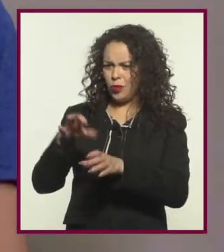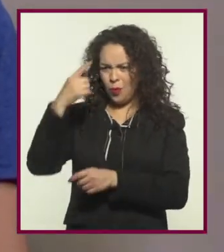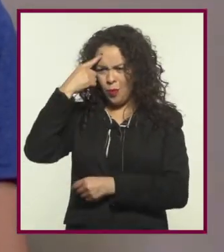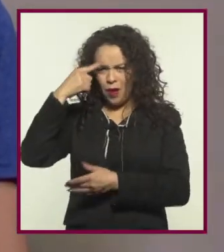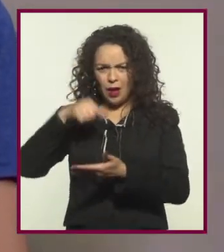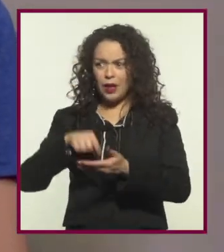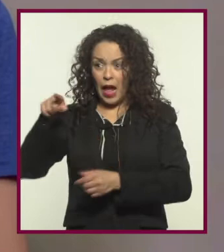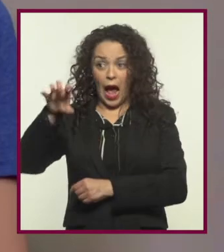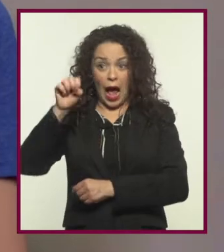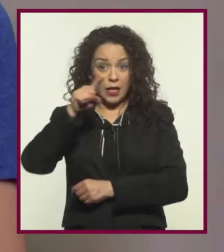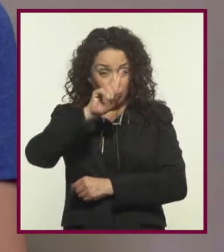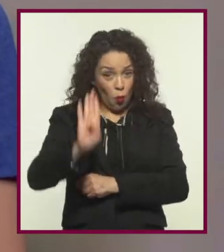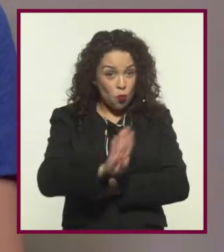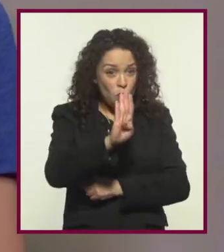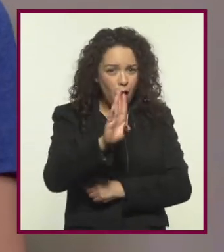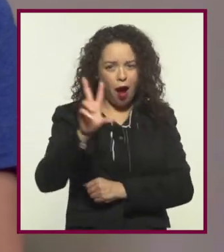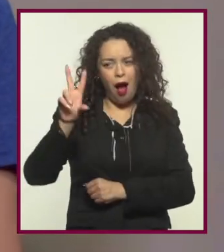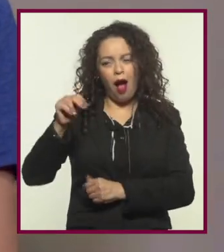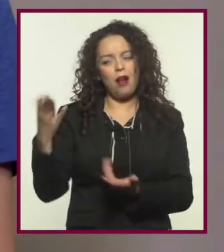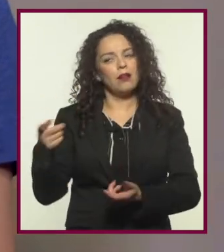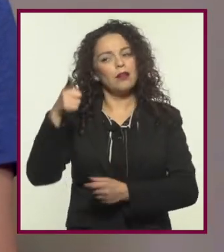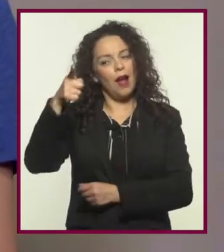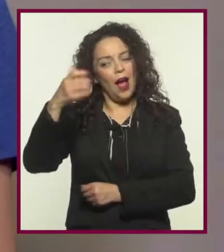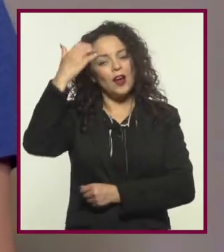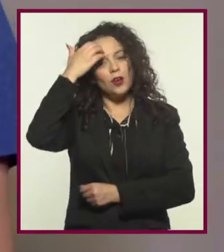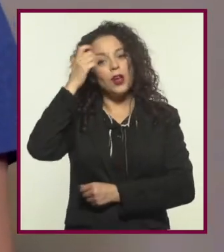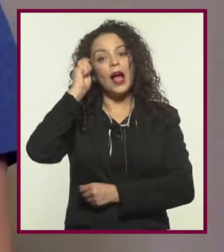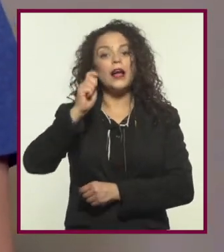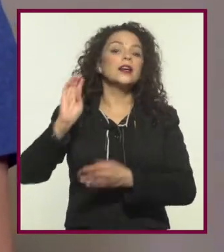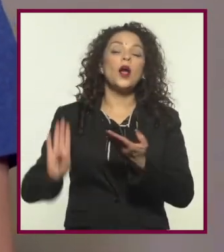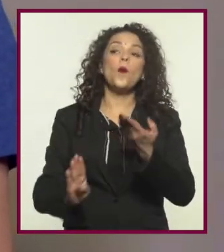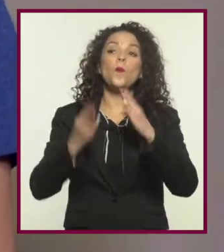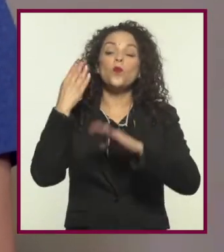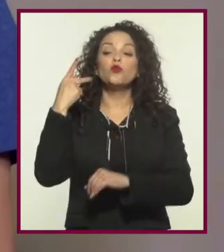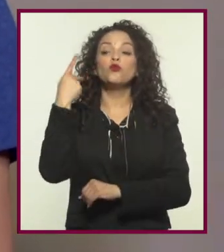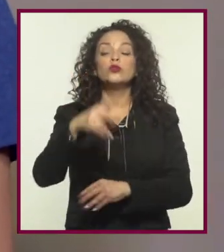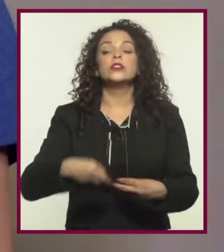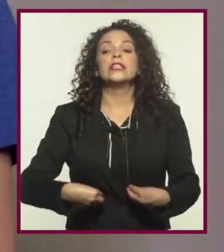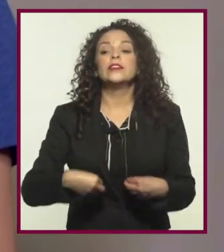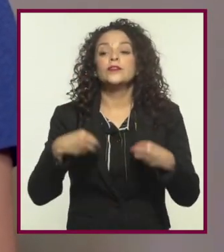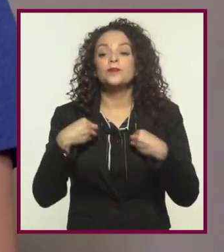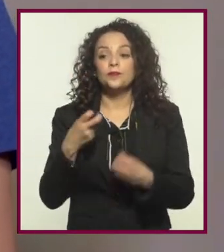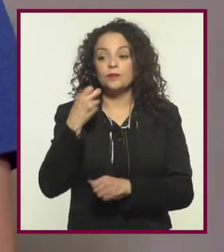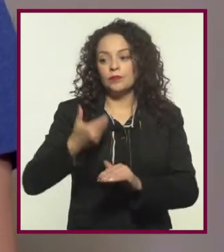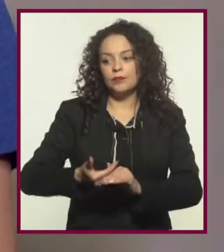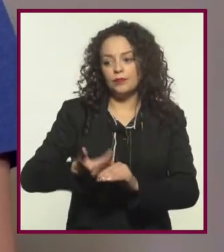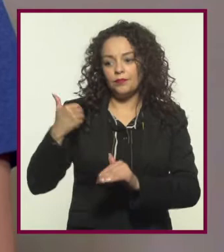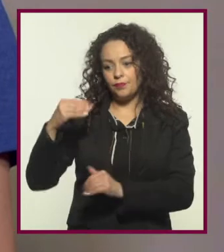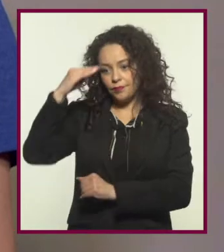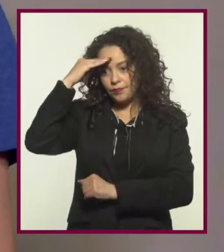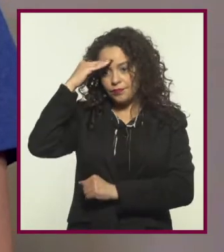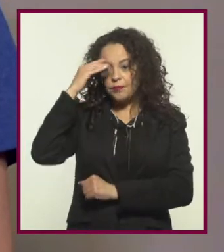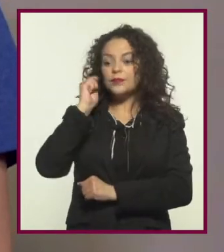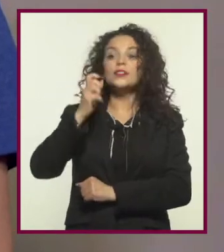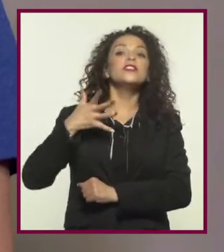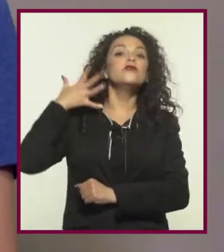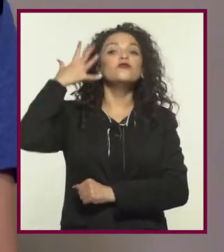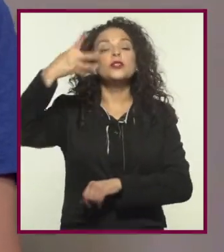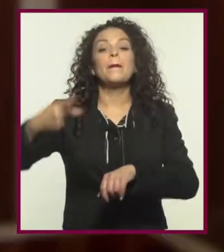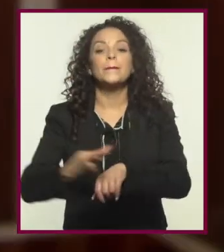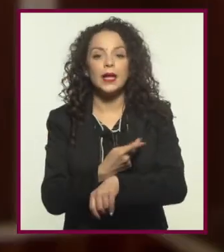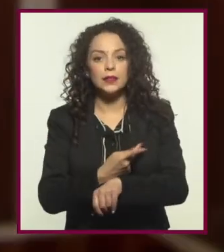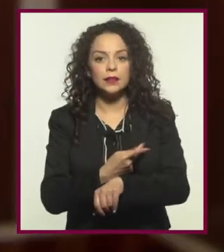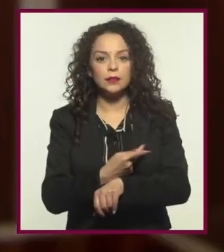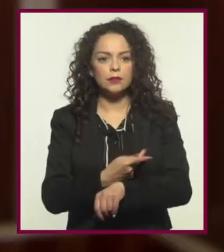crees? Ni que fueran brujos. Más bien estos escritores conocen muy bien el mundo en el que viven y por eso parece que anticipan lo que va a